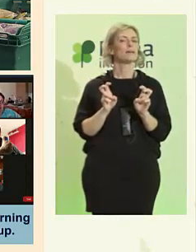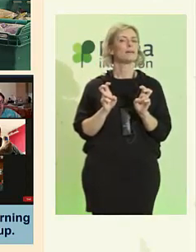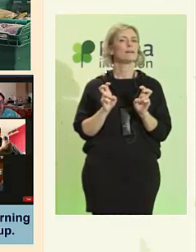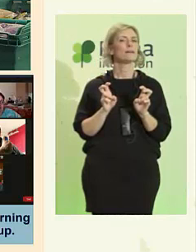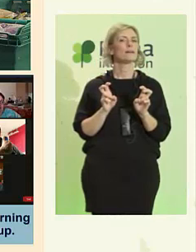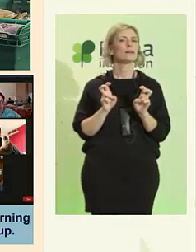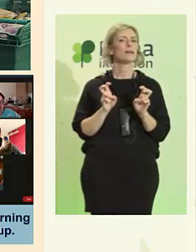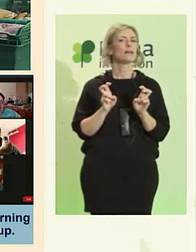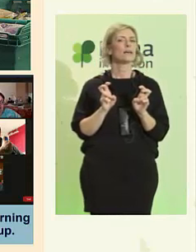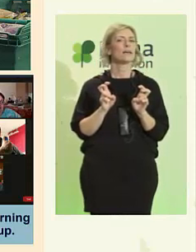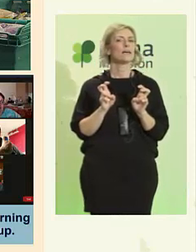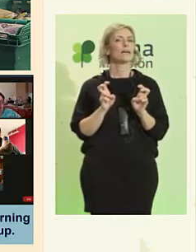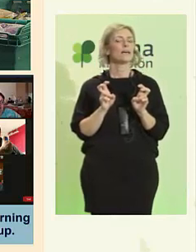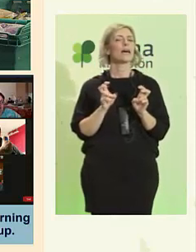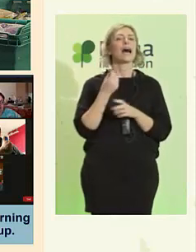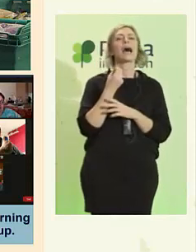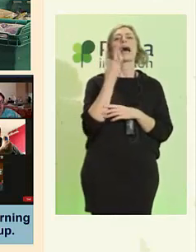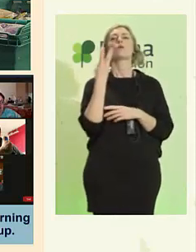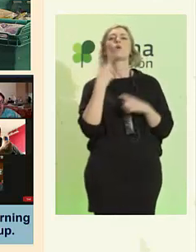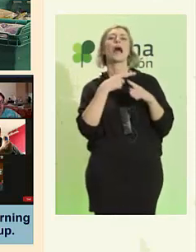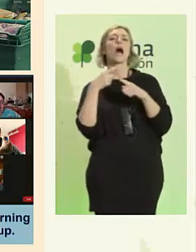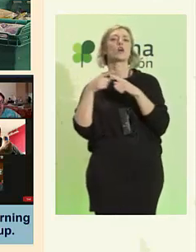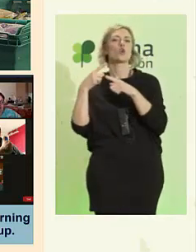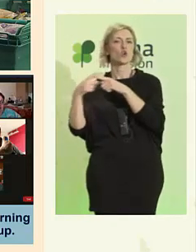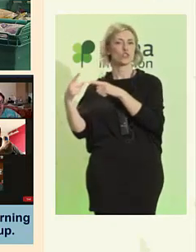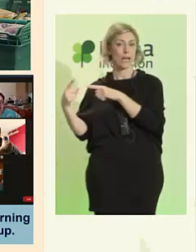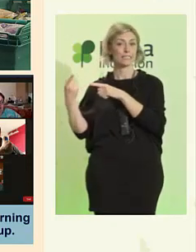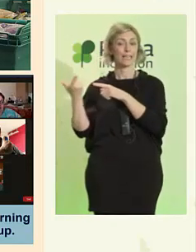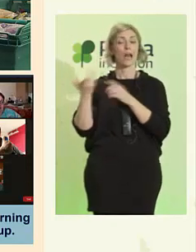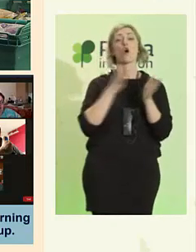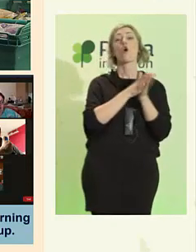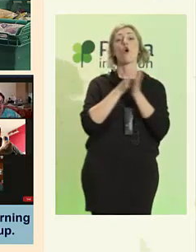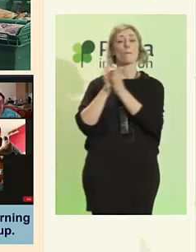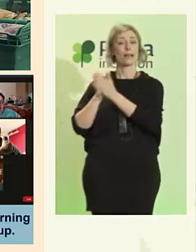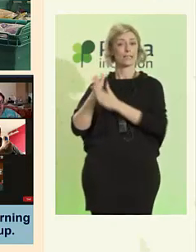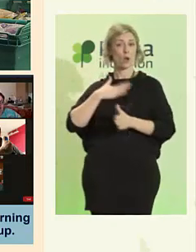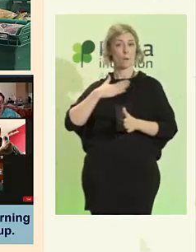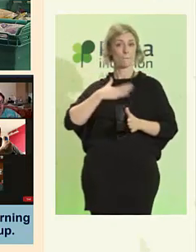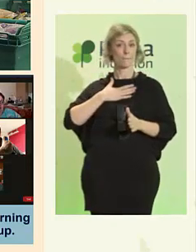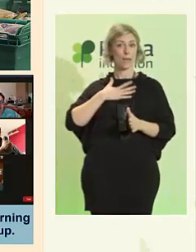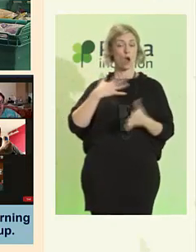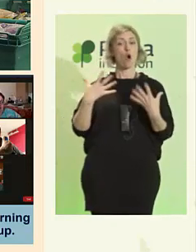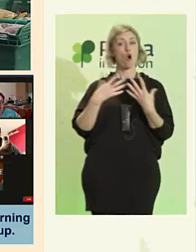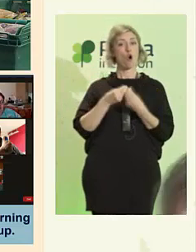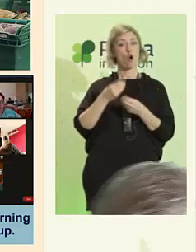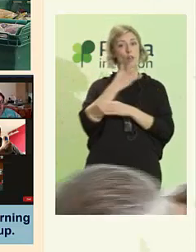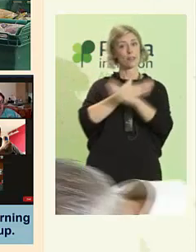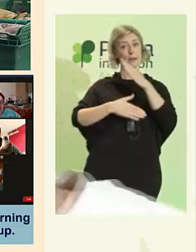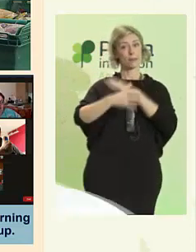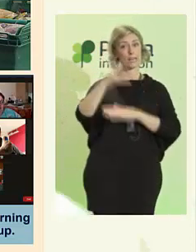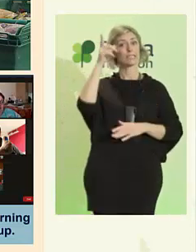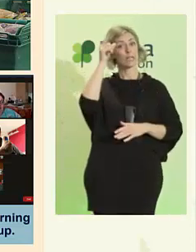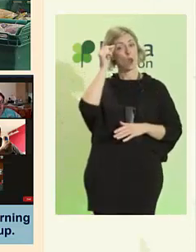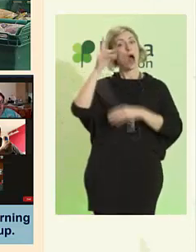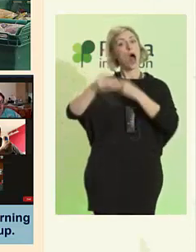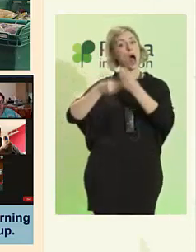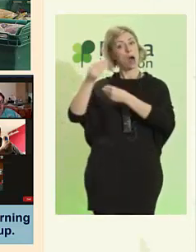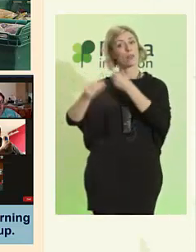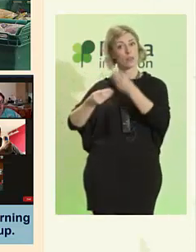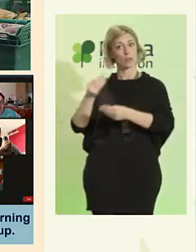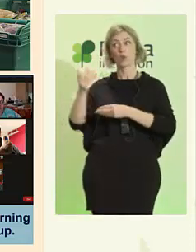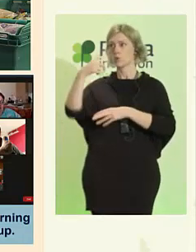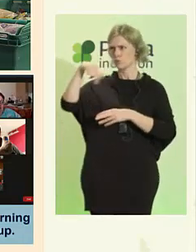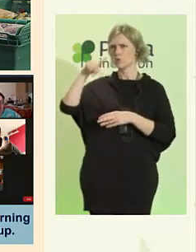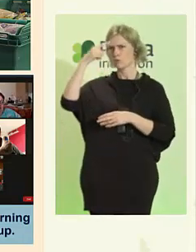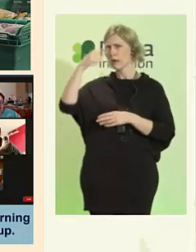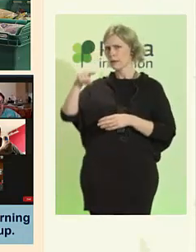cosas que mis colegas con discapacidad intelectual están haciendo. Ya conocemos todos de sobra ejemplos magníficos, pero yo quiero